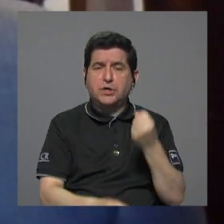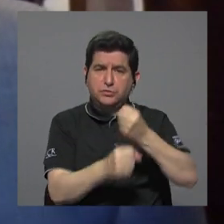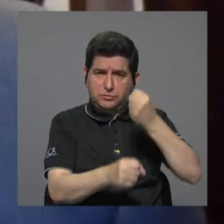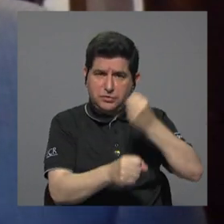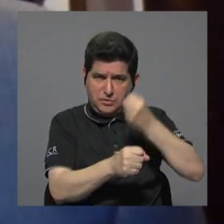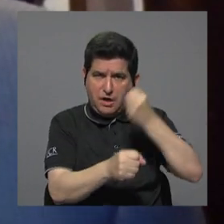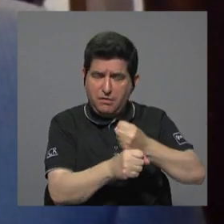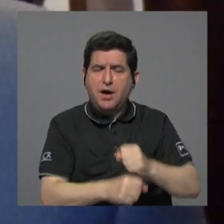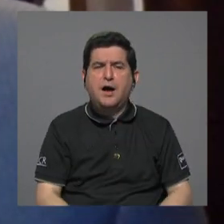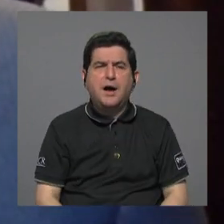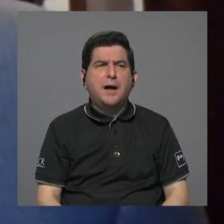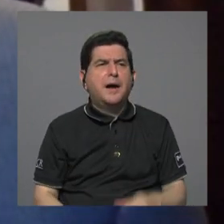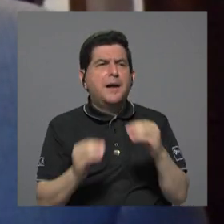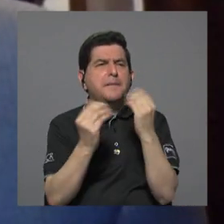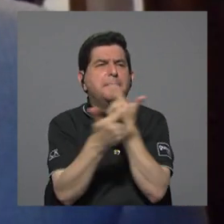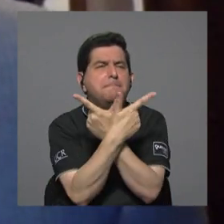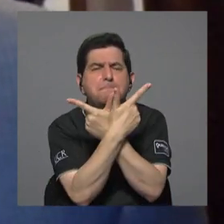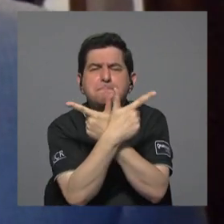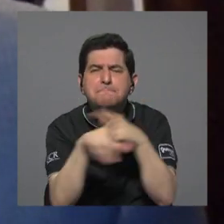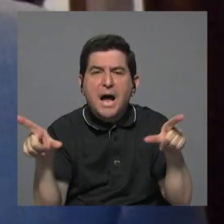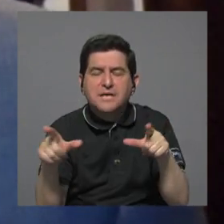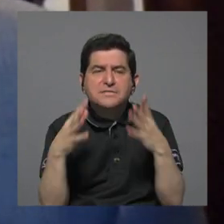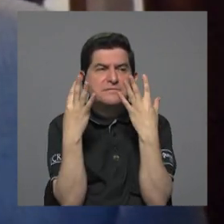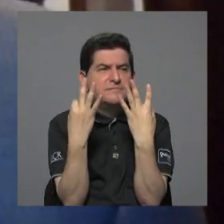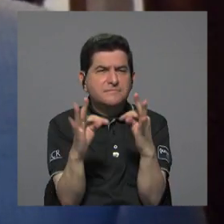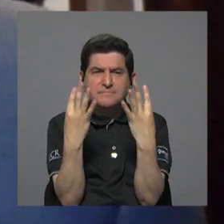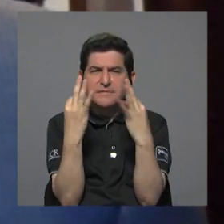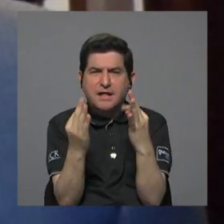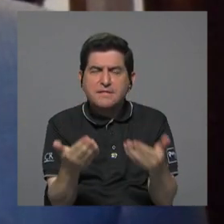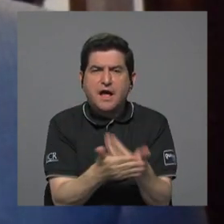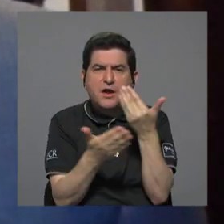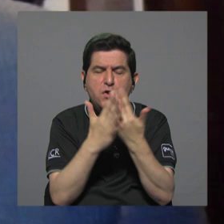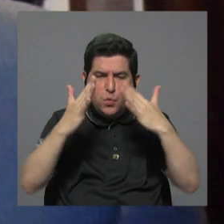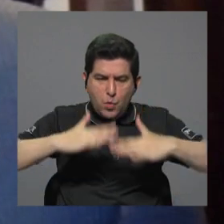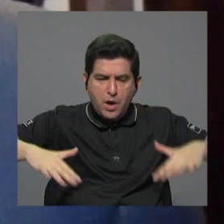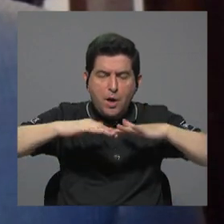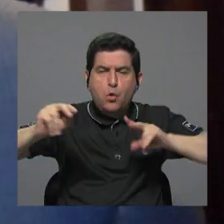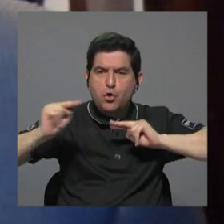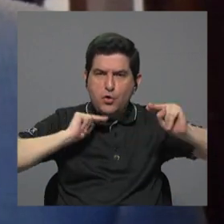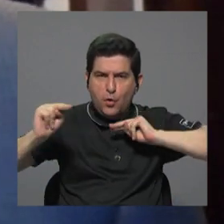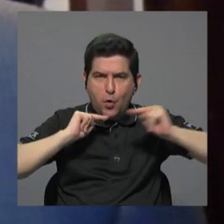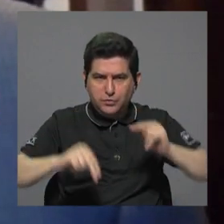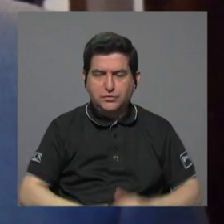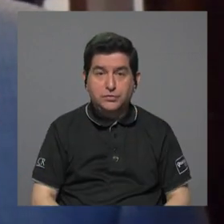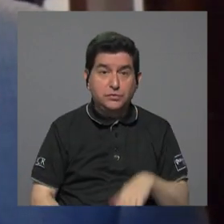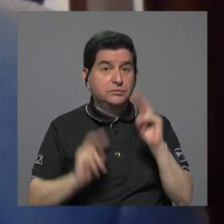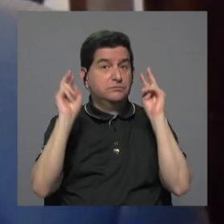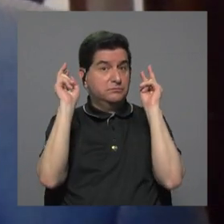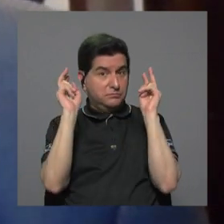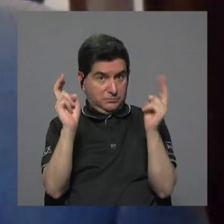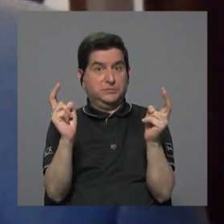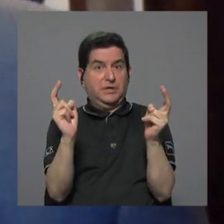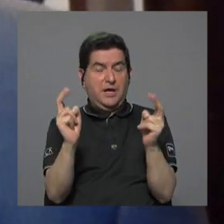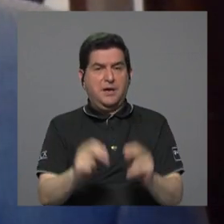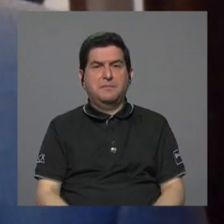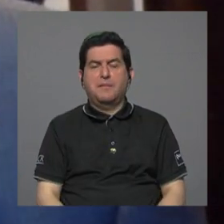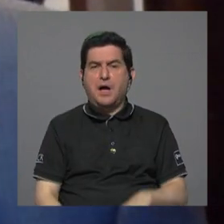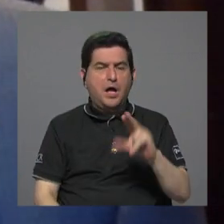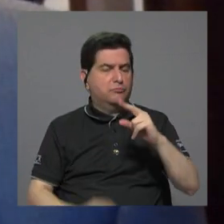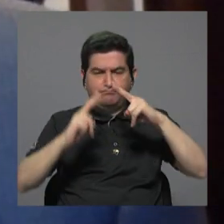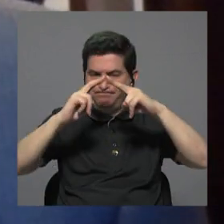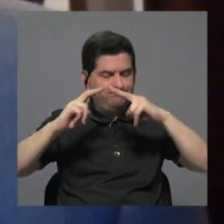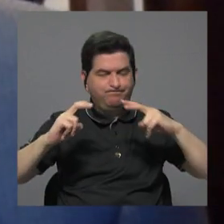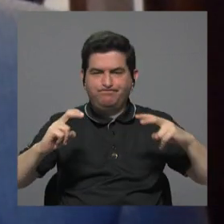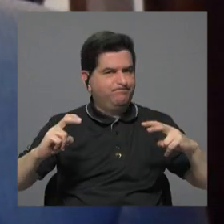con un poquito más de libertad y buscar nuevos nichos de negocios. Eso es un tema que no lo hemos visto